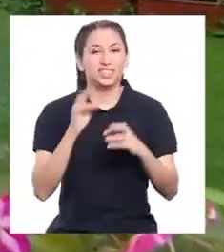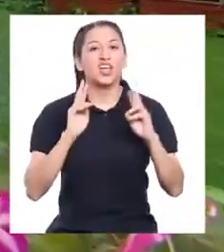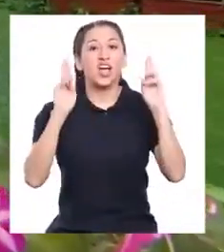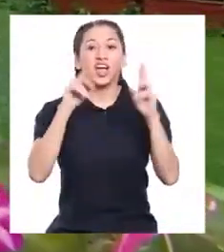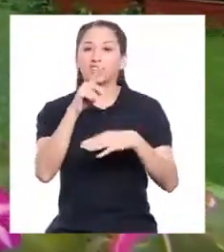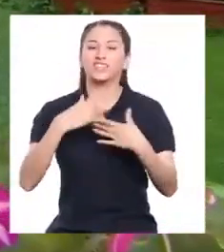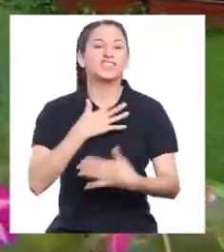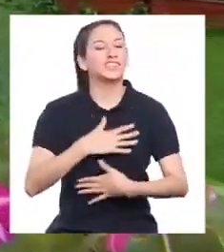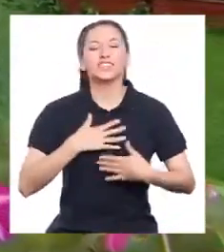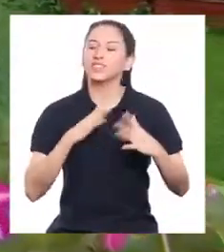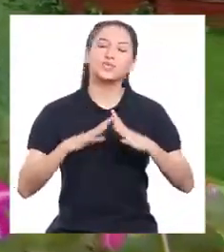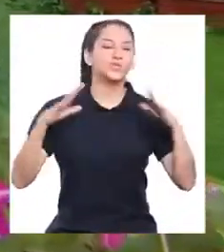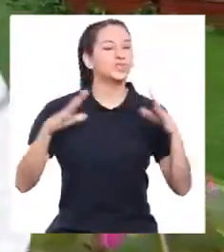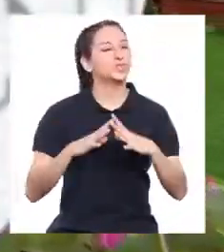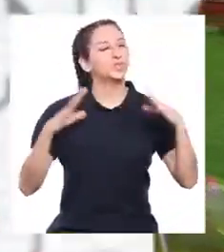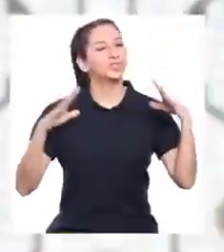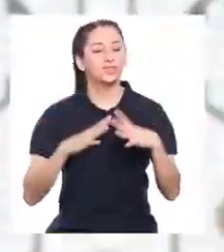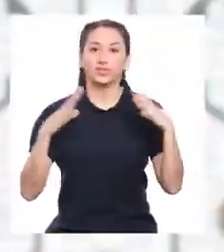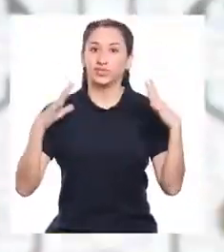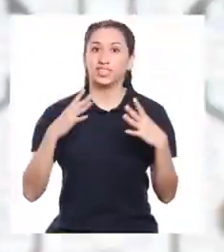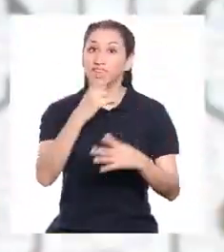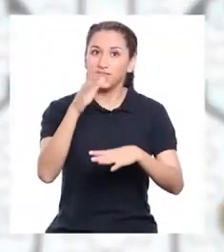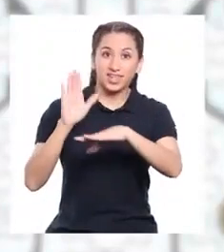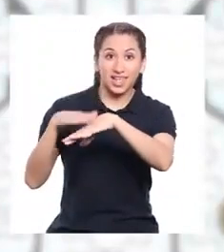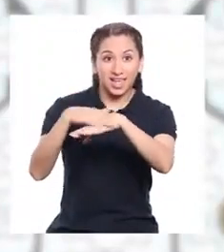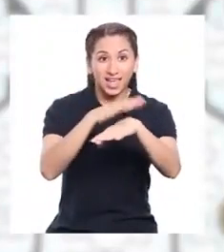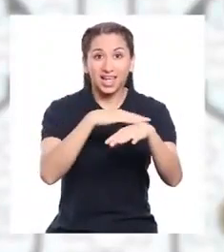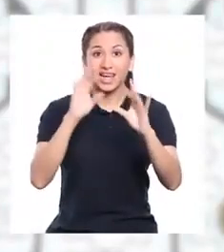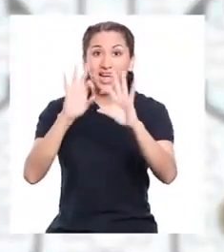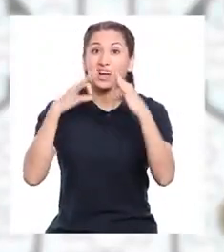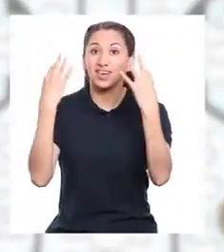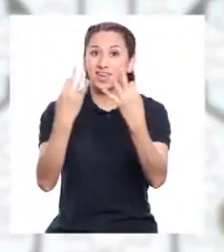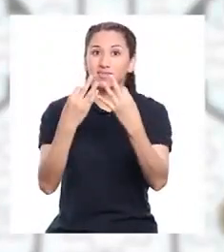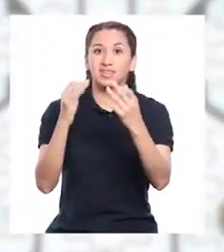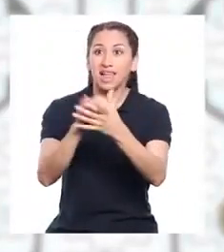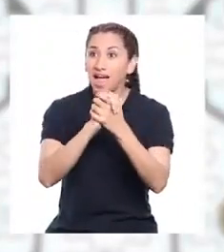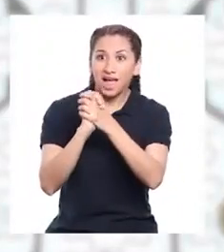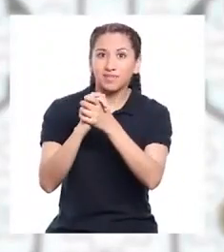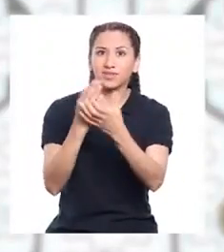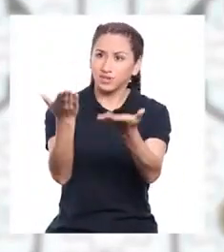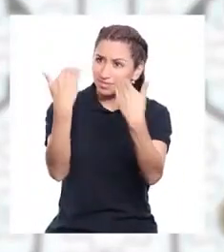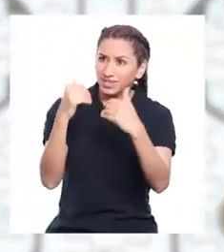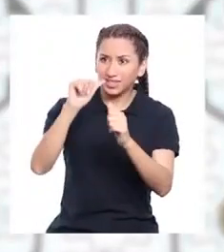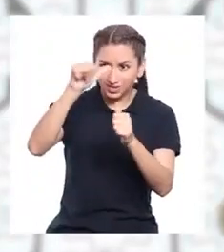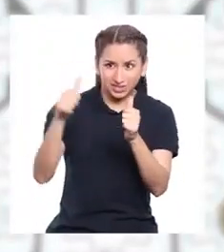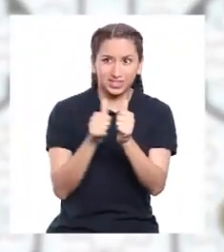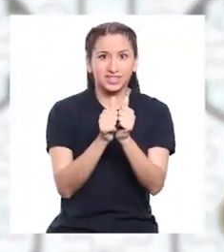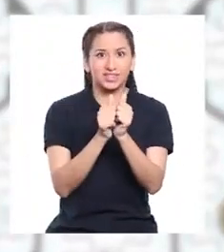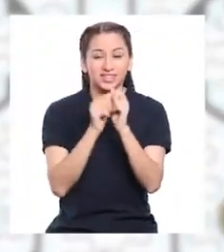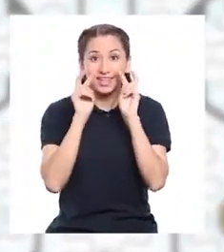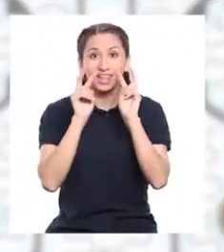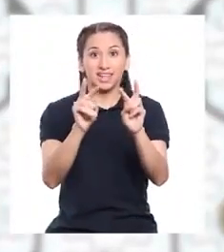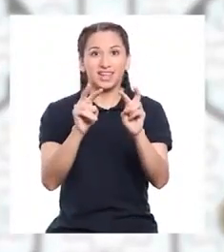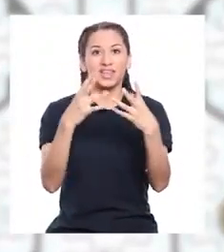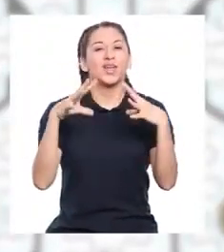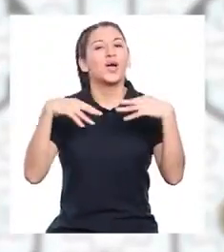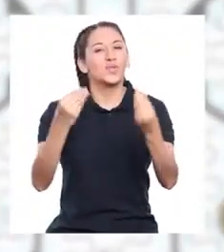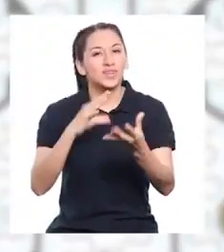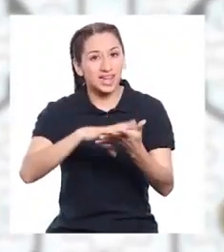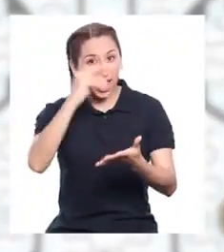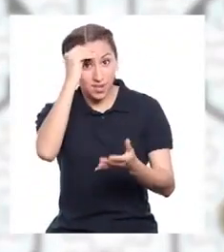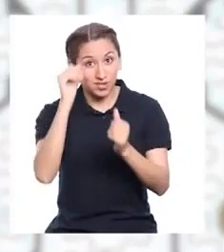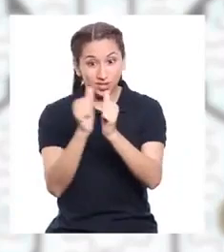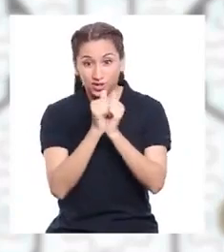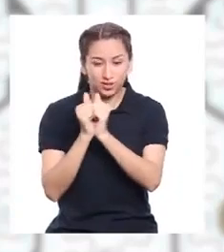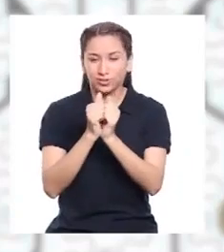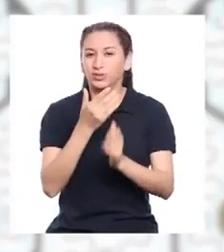¡Esperamos que se diviertan mucho, mucho, mucho, mucho! ¡Así que llamen a todas las personas con las que vivan para que se nos unan! ¡Porque aprender juntas y juntos